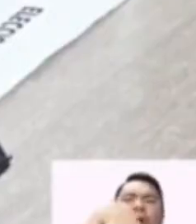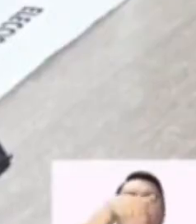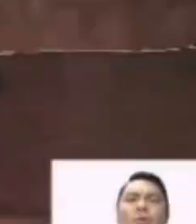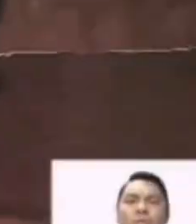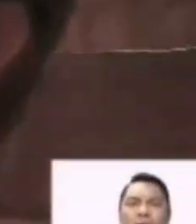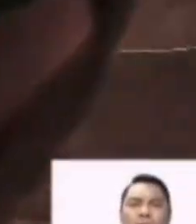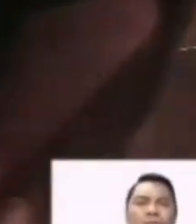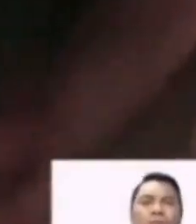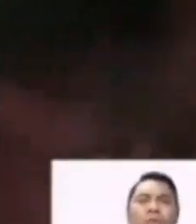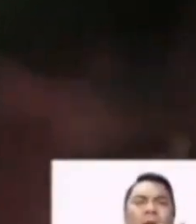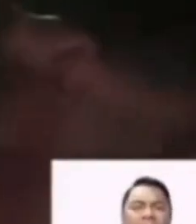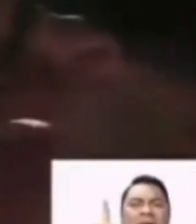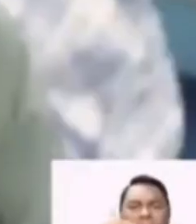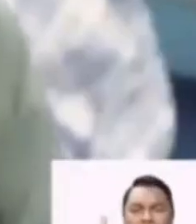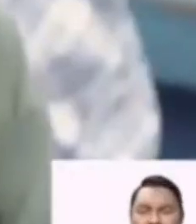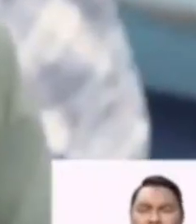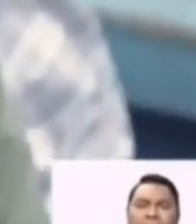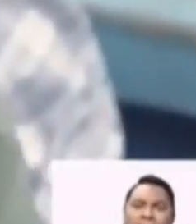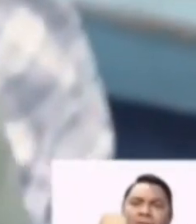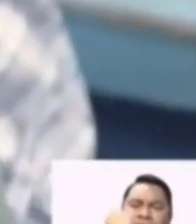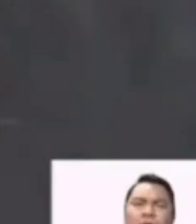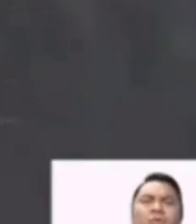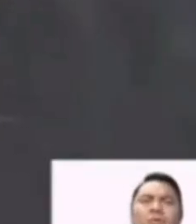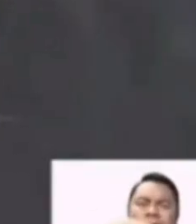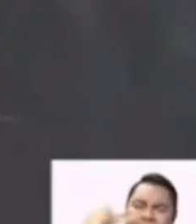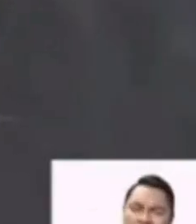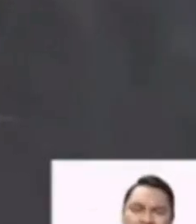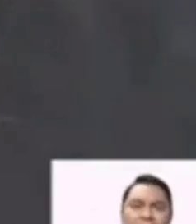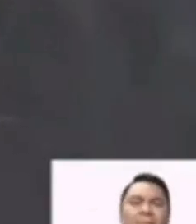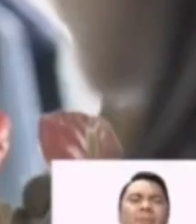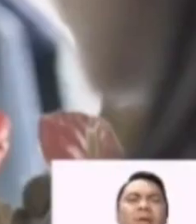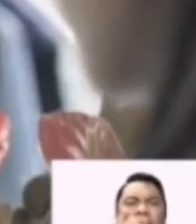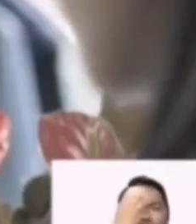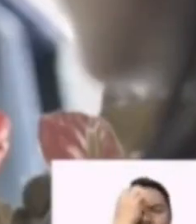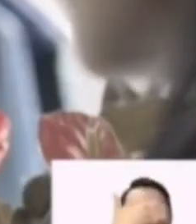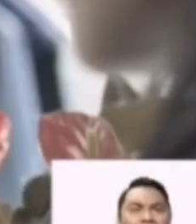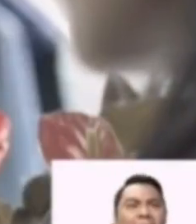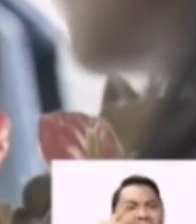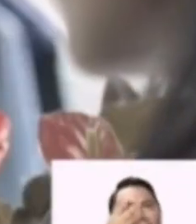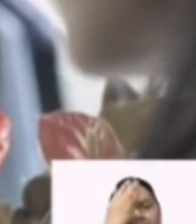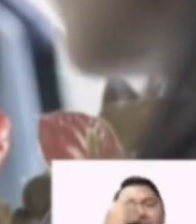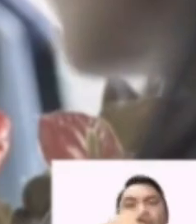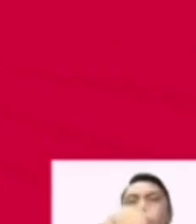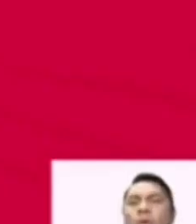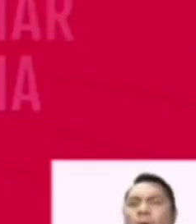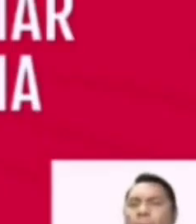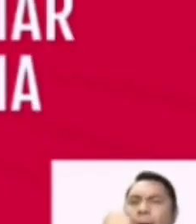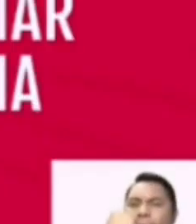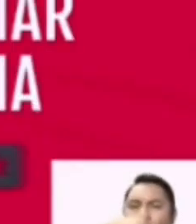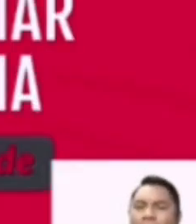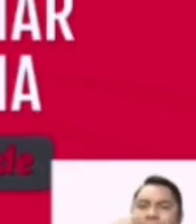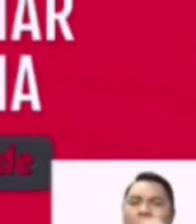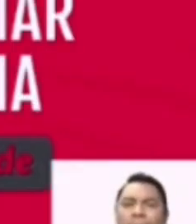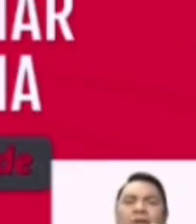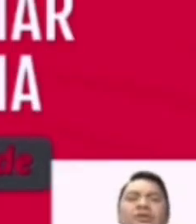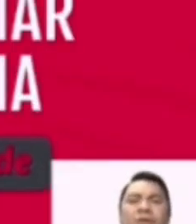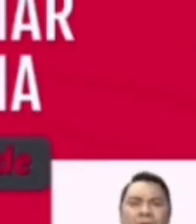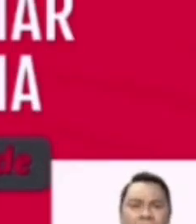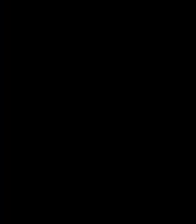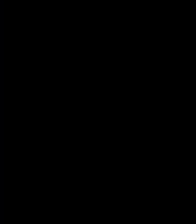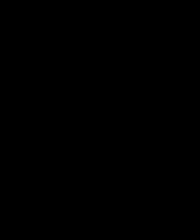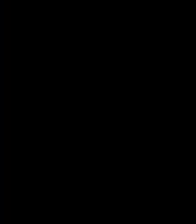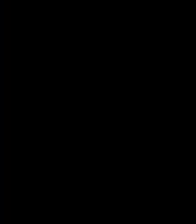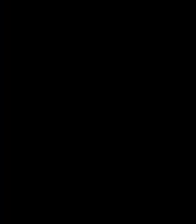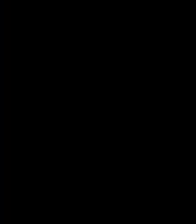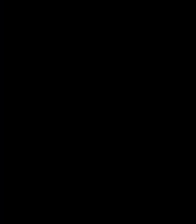pueblo. Somos libres, somos fuertes, seámoslo siempre. Infórmate, tu voto tiene poder para cambiar la